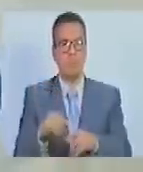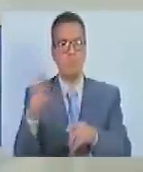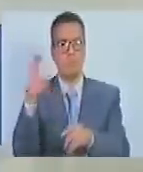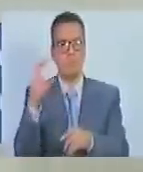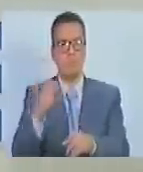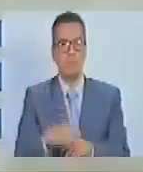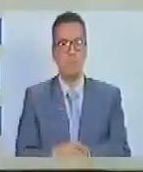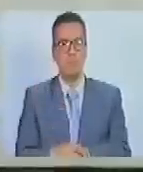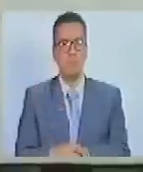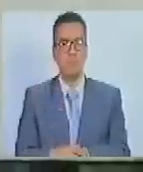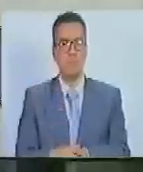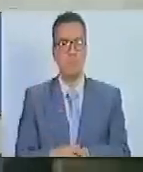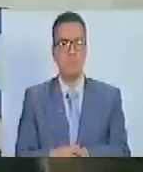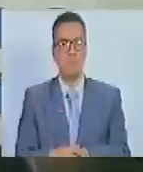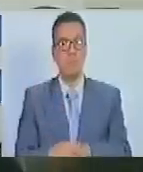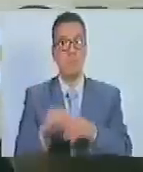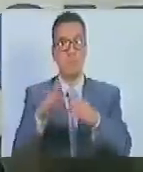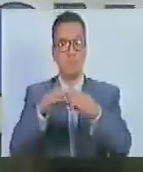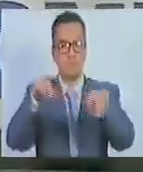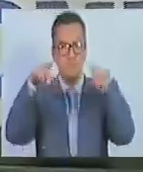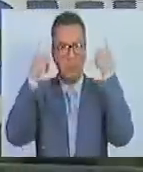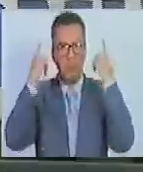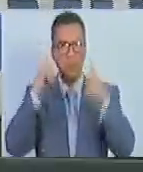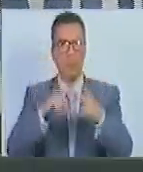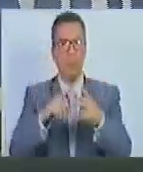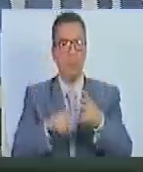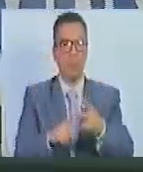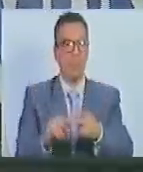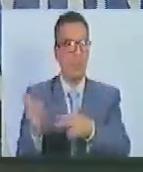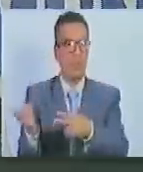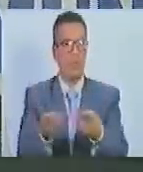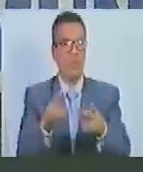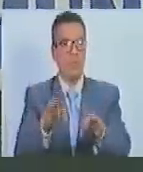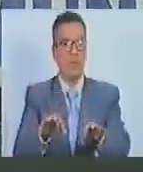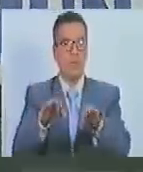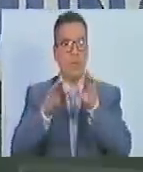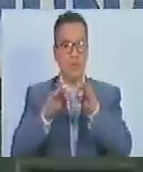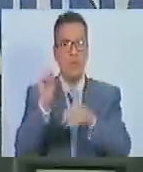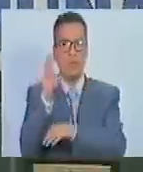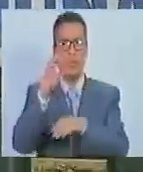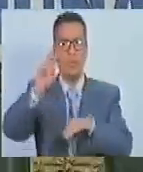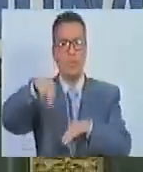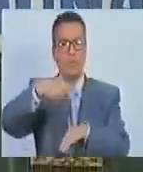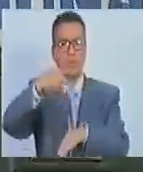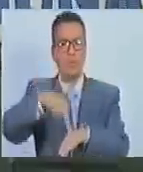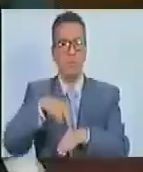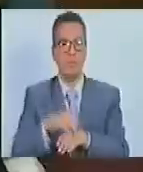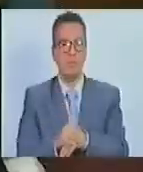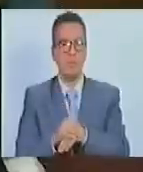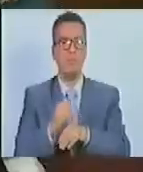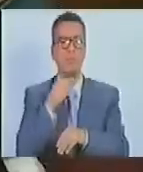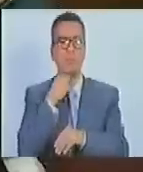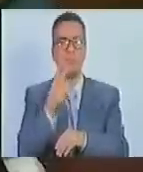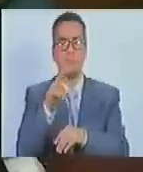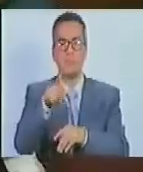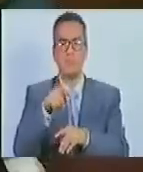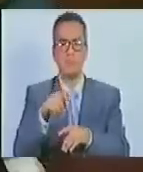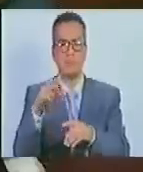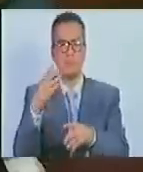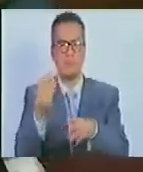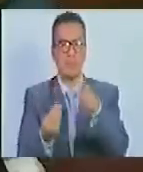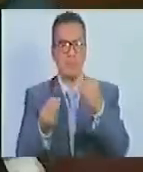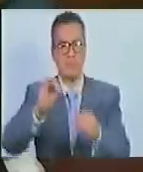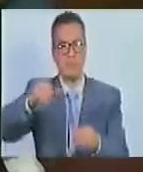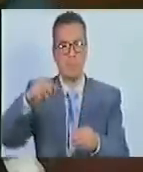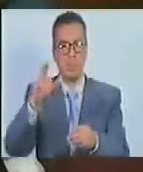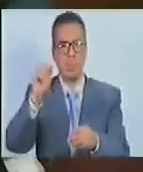Capital del Estado del Estado Guaira son invitados especiales de esta Asamblea Nacional las voceras y voceros de la comuna San